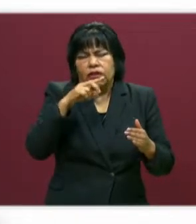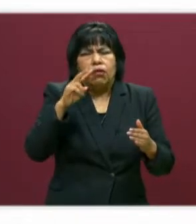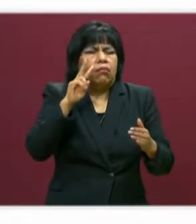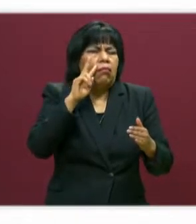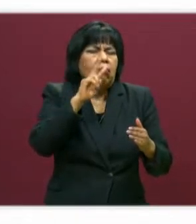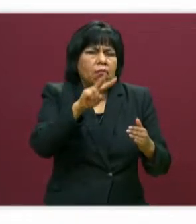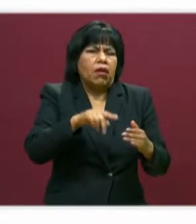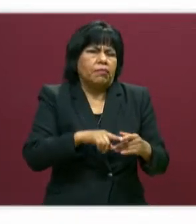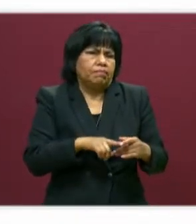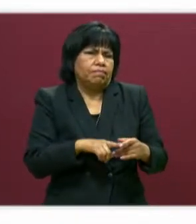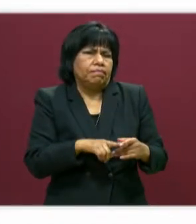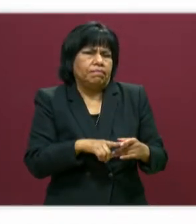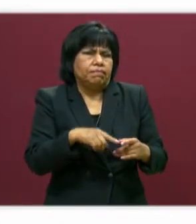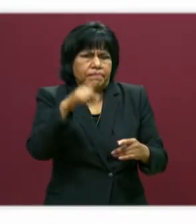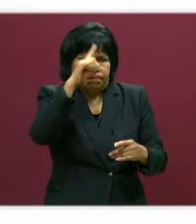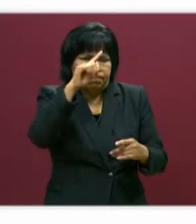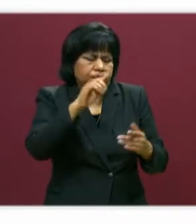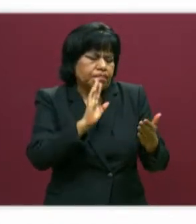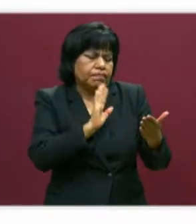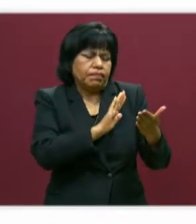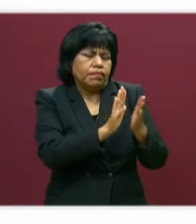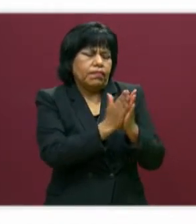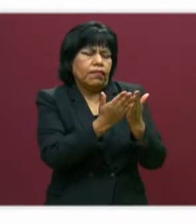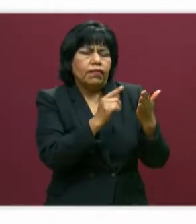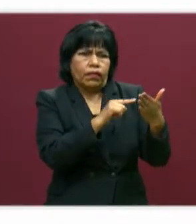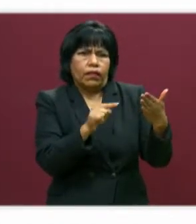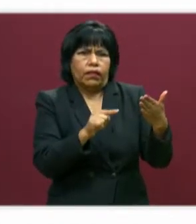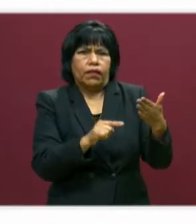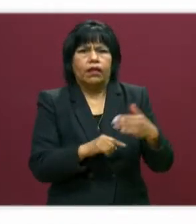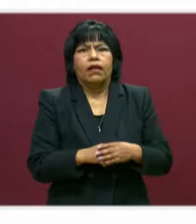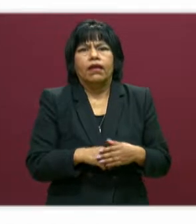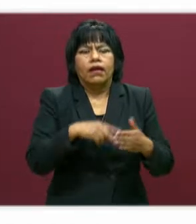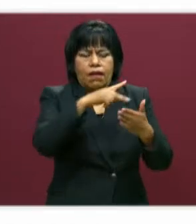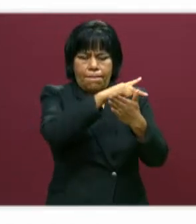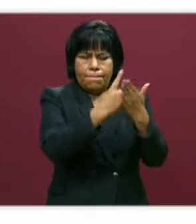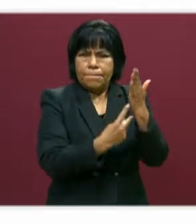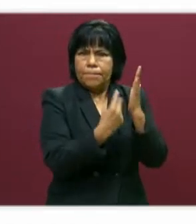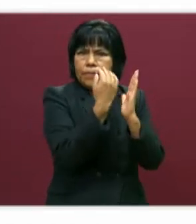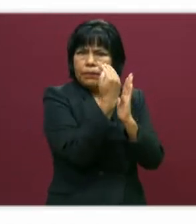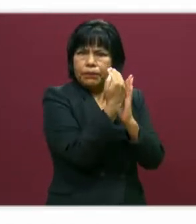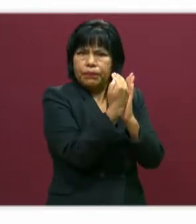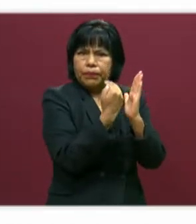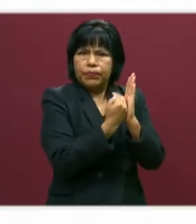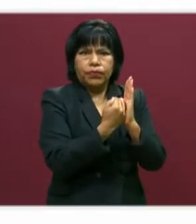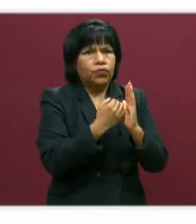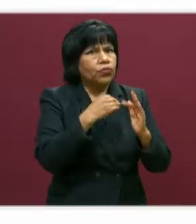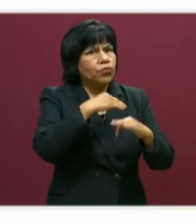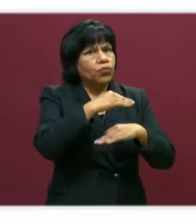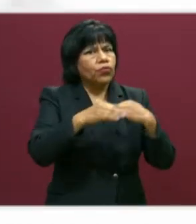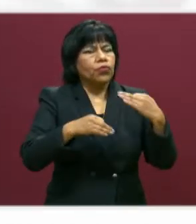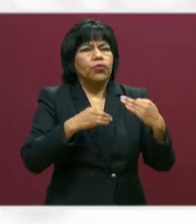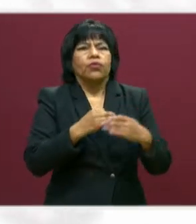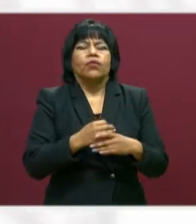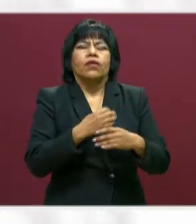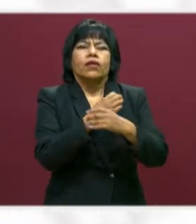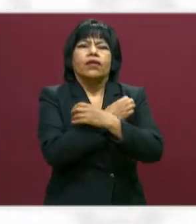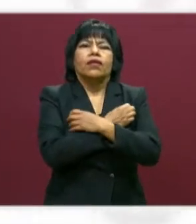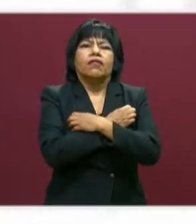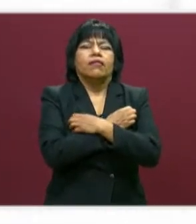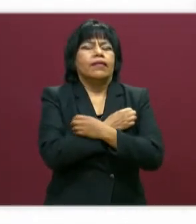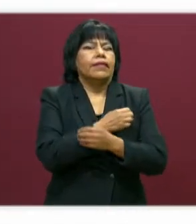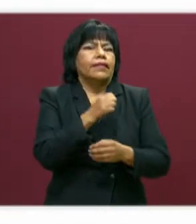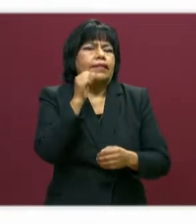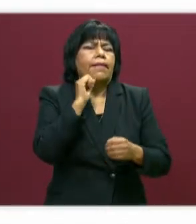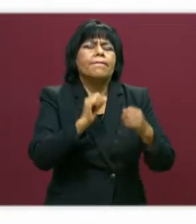Bueno, ahorita la estructura es esta. Obviamente hay una problematización. Toda educación debe partir de una